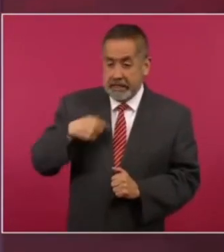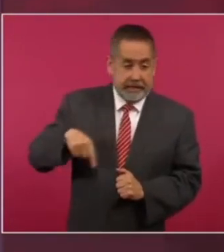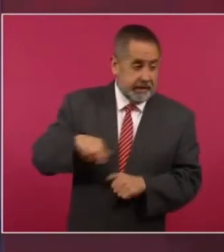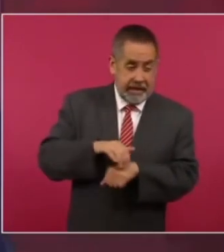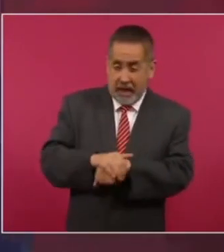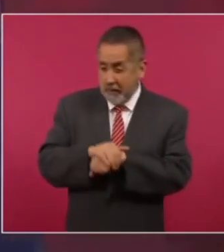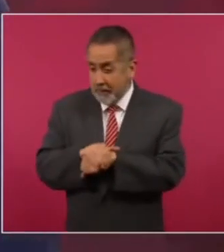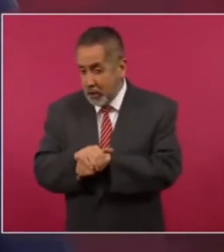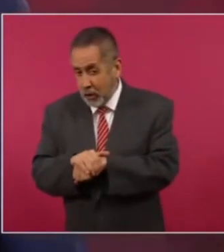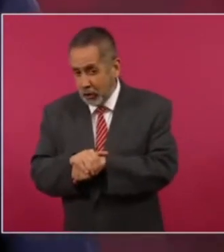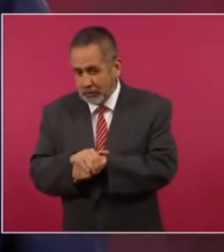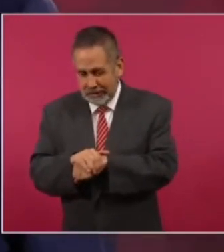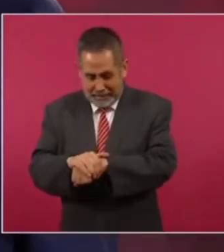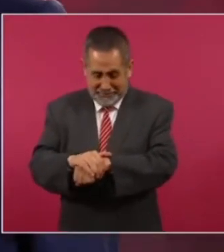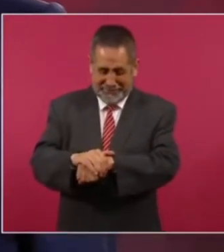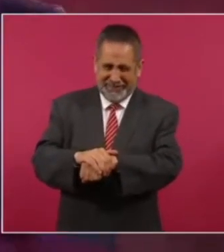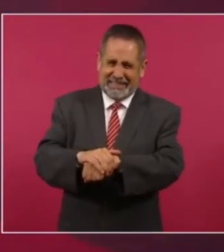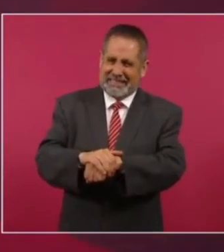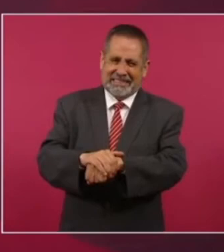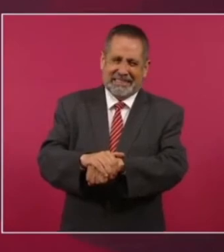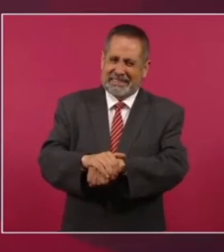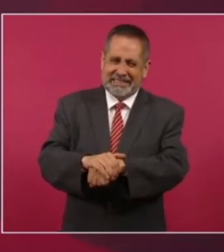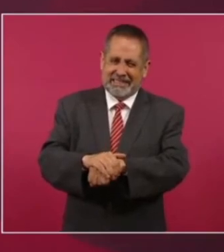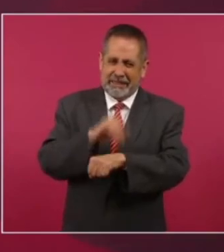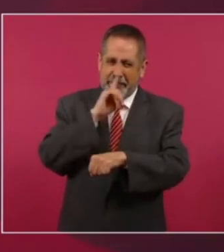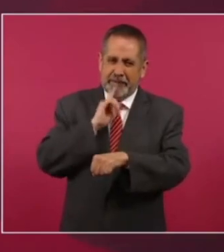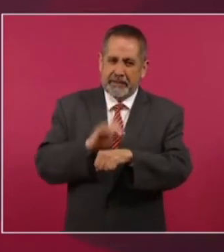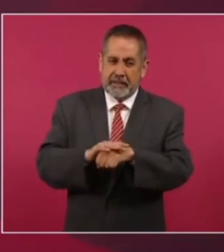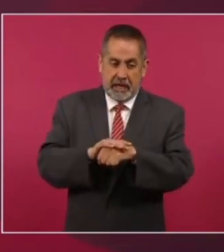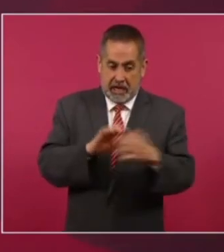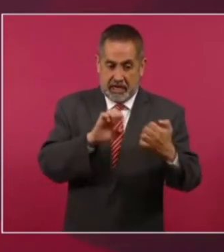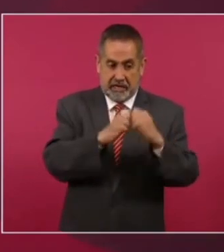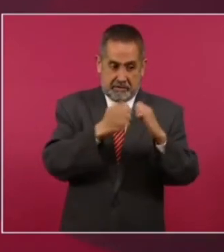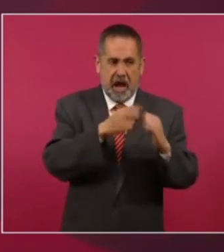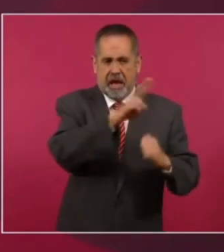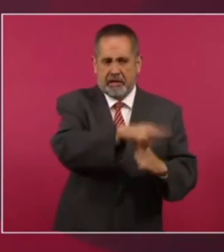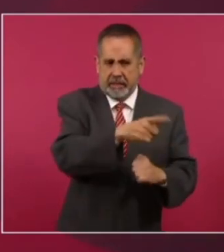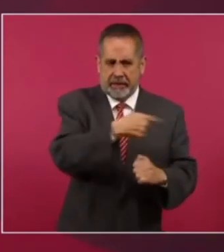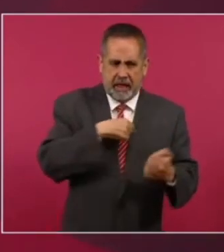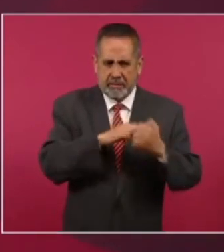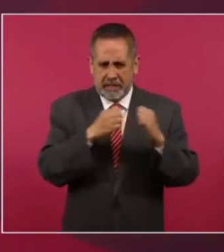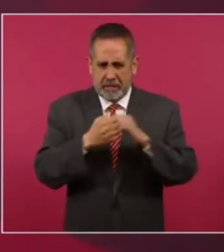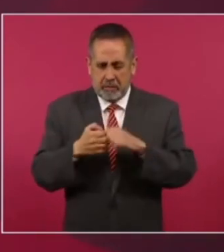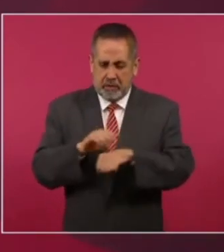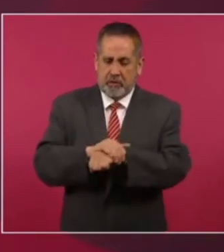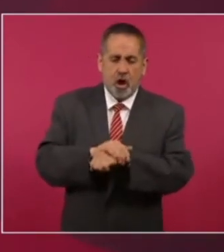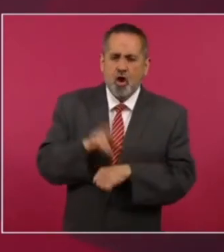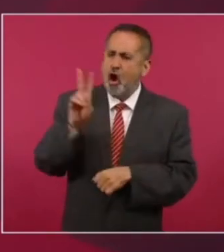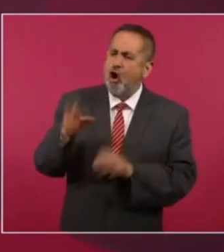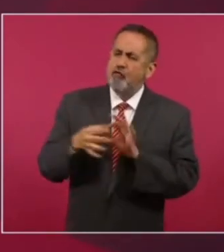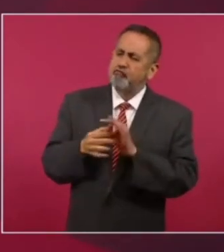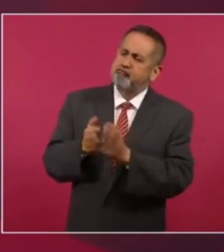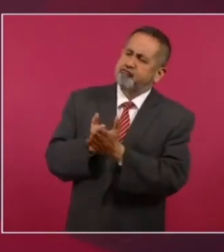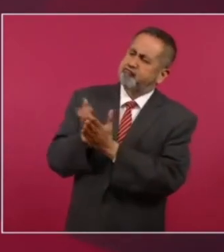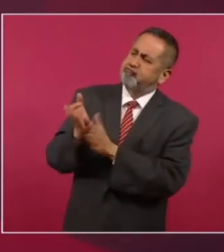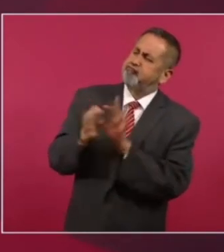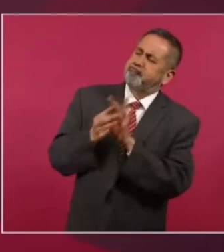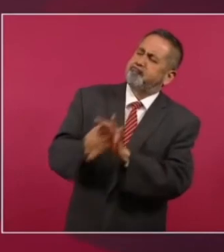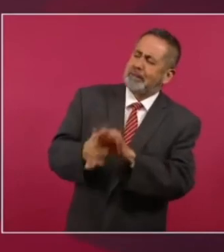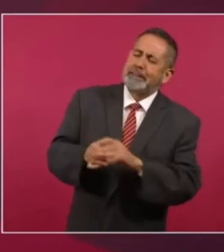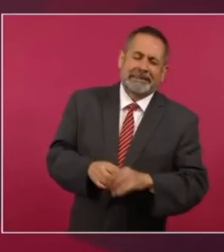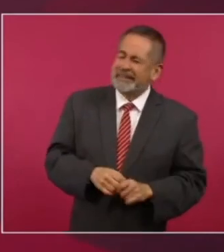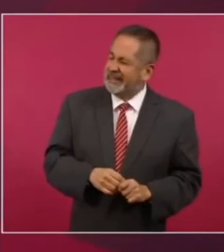suelen ser de mentira y los enemigos de verdad y eso de las lealtades es muy relativo